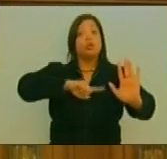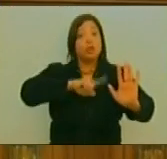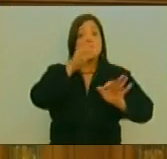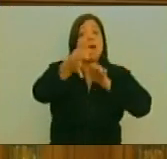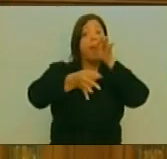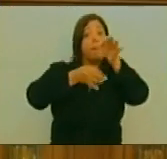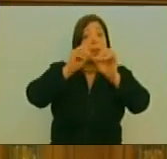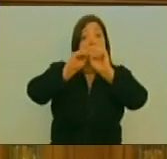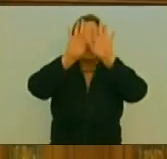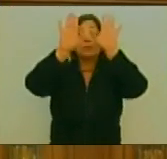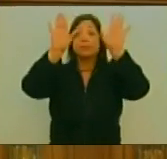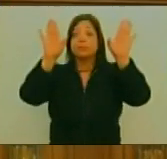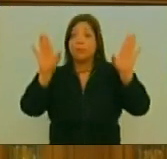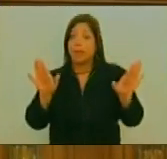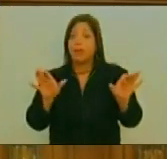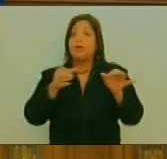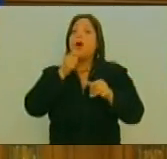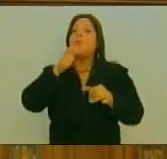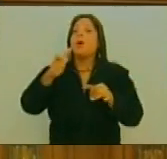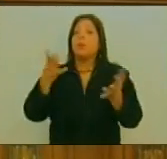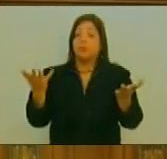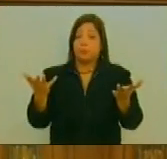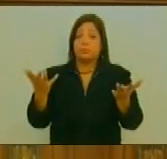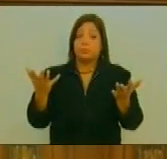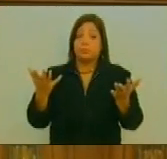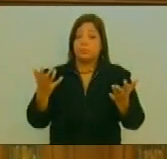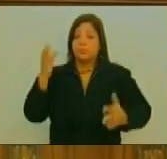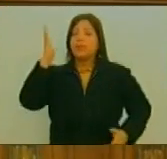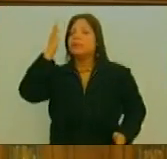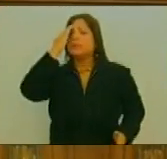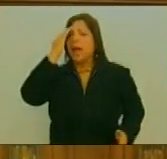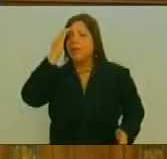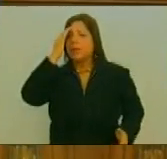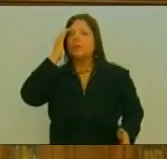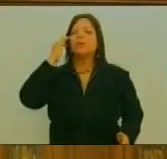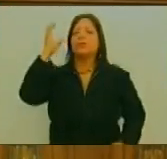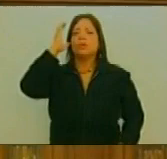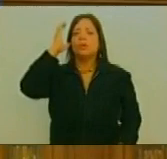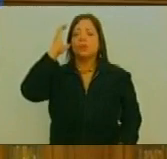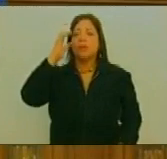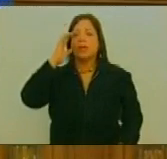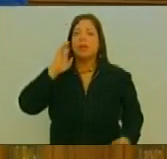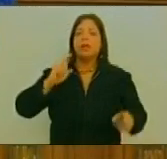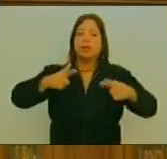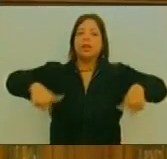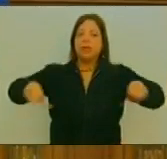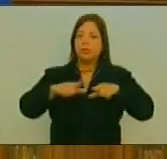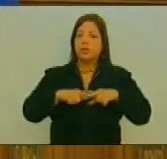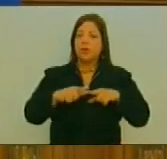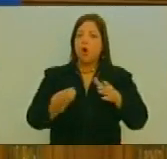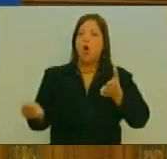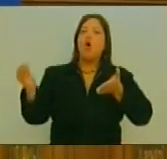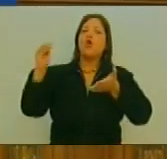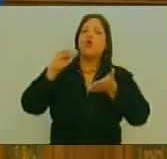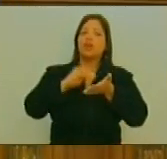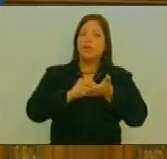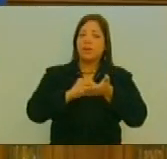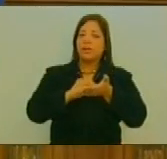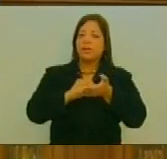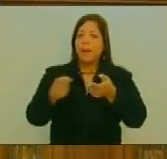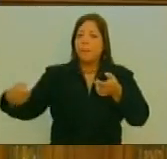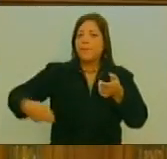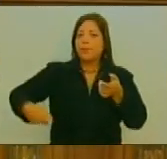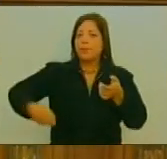Explicarlo A nuestro pueblo Porque estamos Muy conscientes De que este escenario Nuevamente se prestará Para la